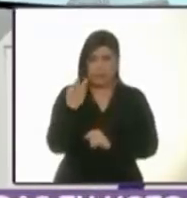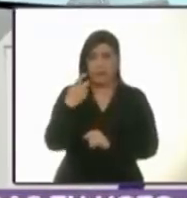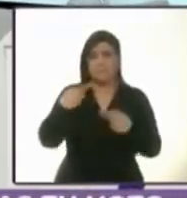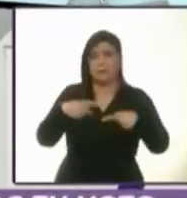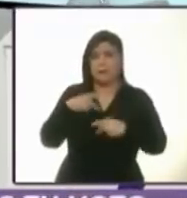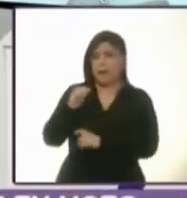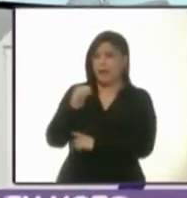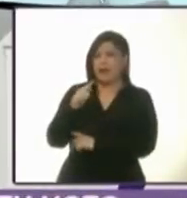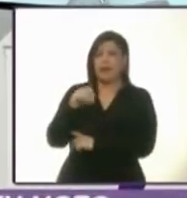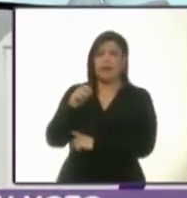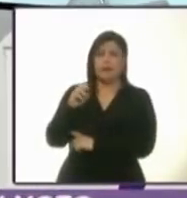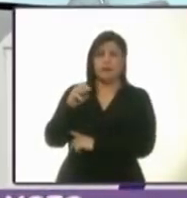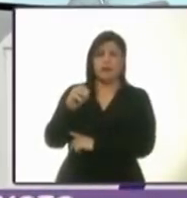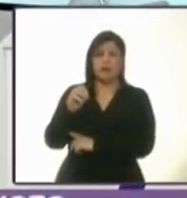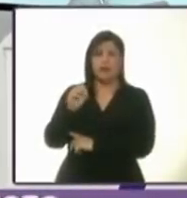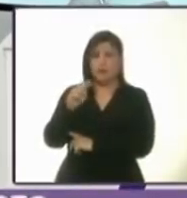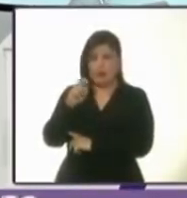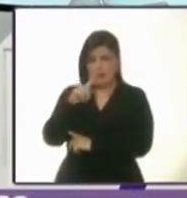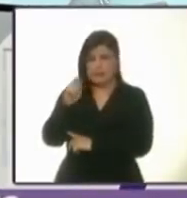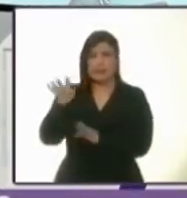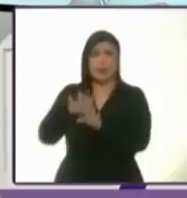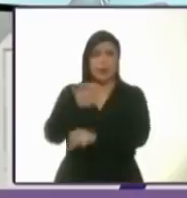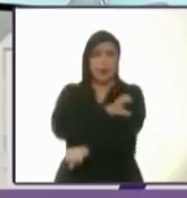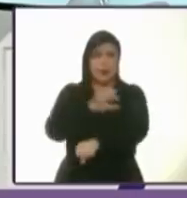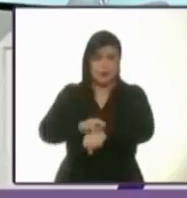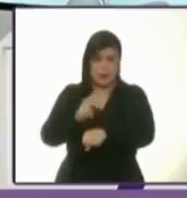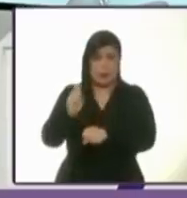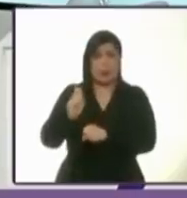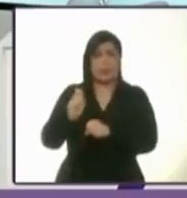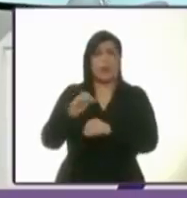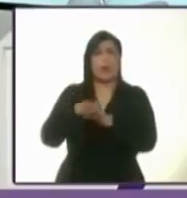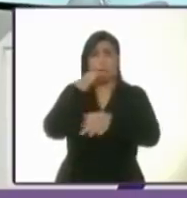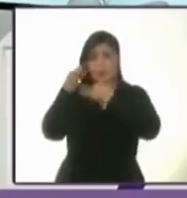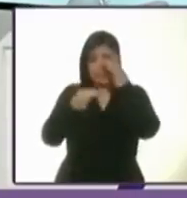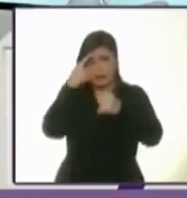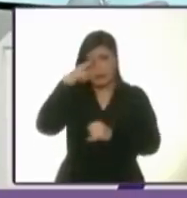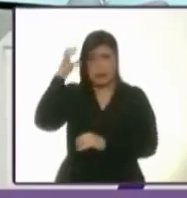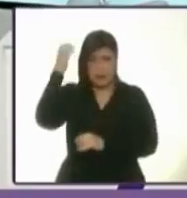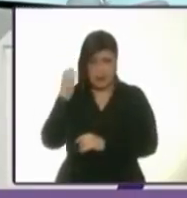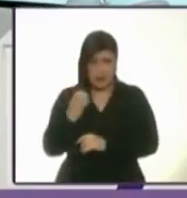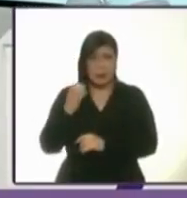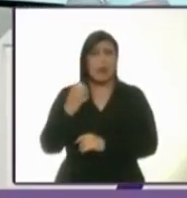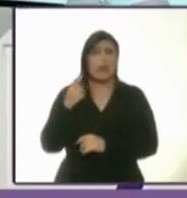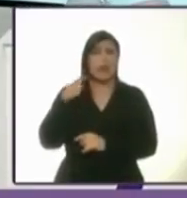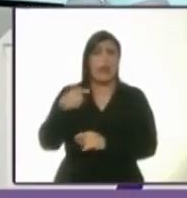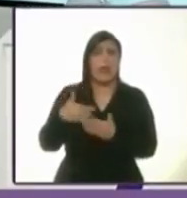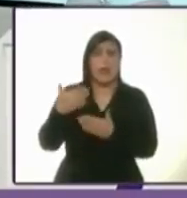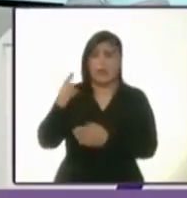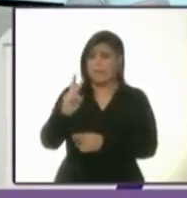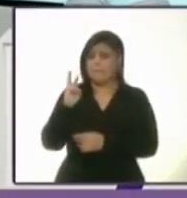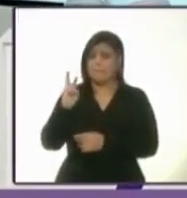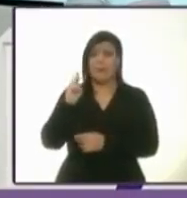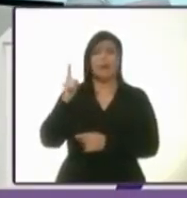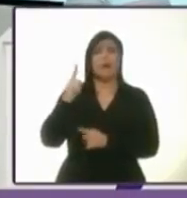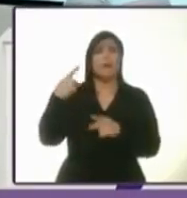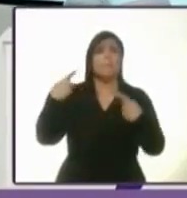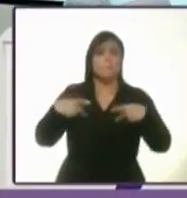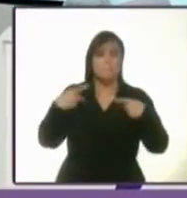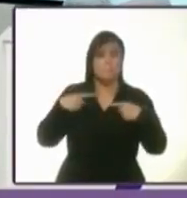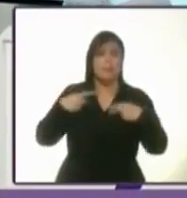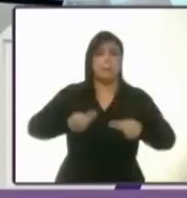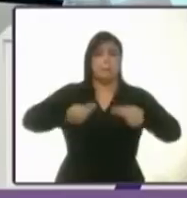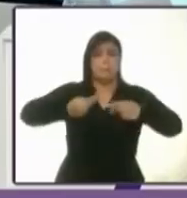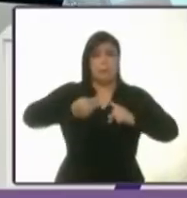Suárez del Real, coordinador de la campaña de Claudia Sheinbaum. El viernes pasado, una víctima de trata de